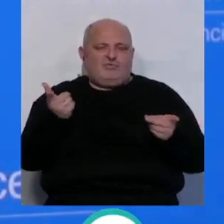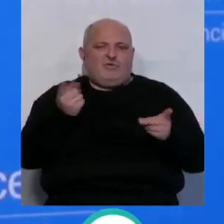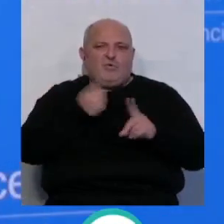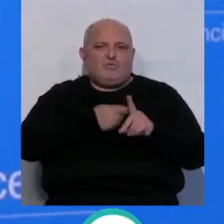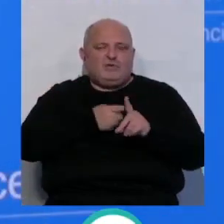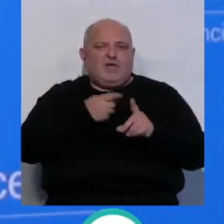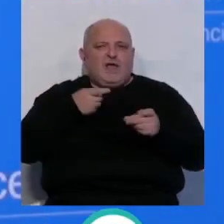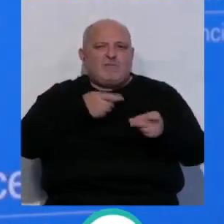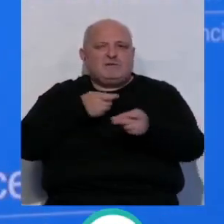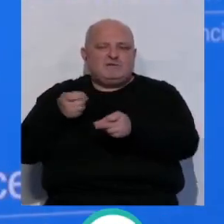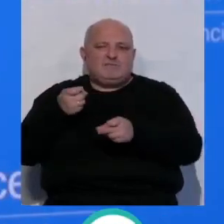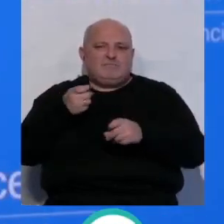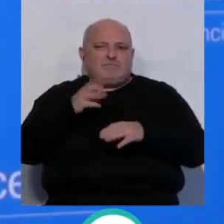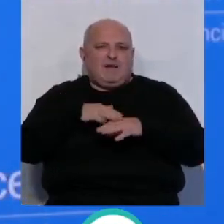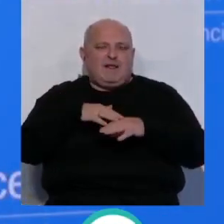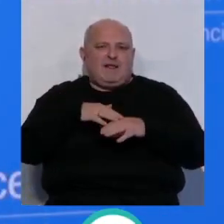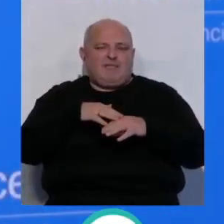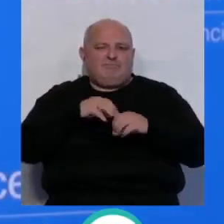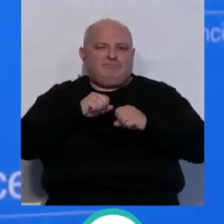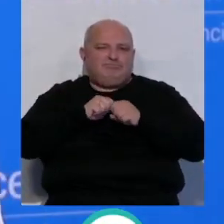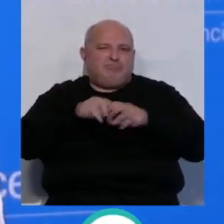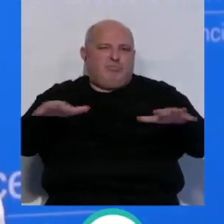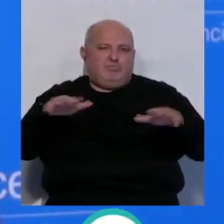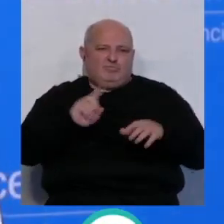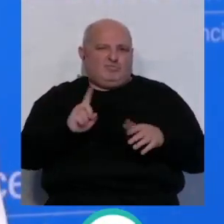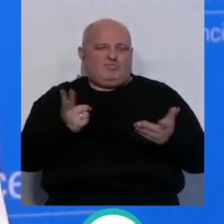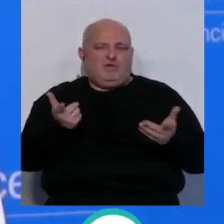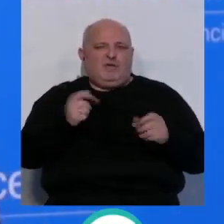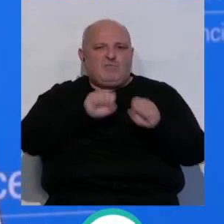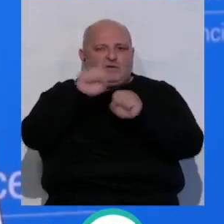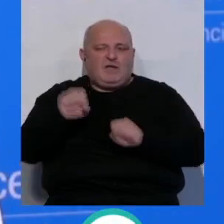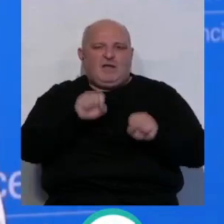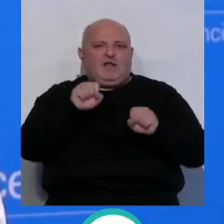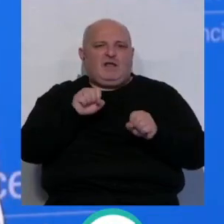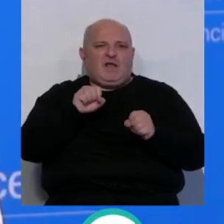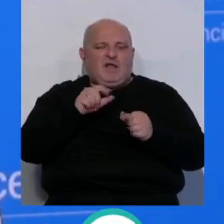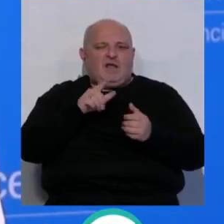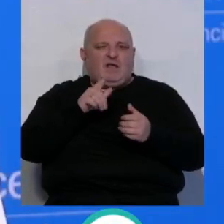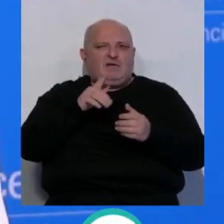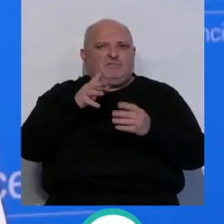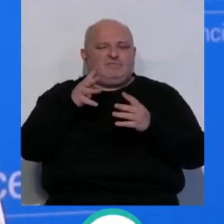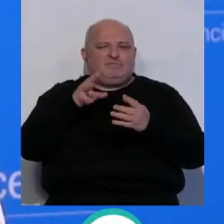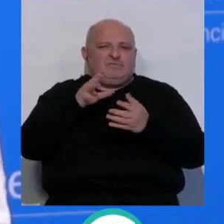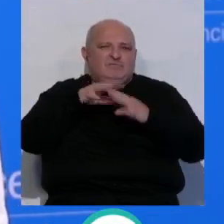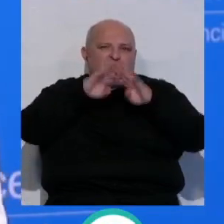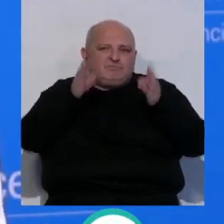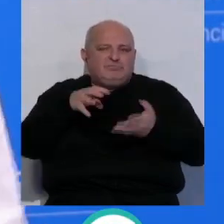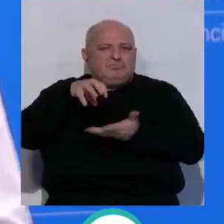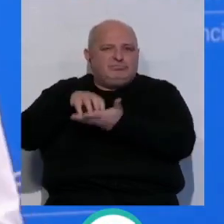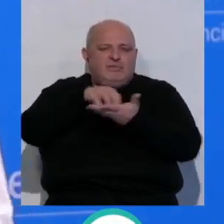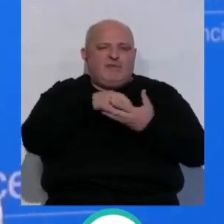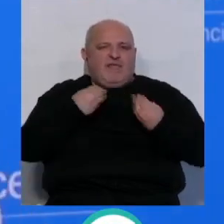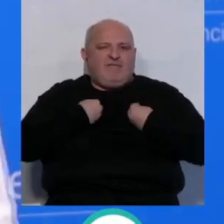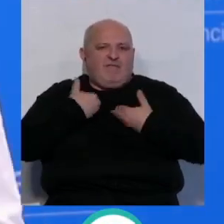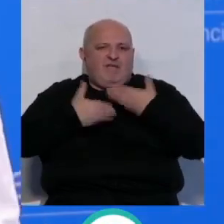no se usan aquellas armas que tienen un potencial devastador mayor y que se protegen, que no se atacan las infraestructuras que son esenciales para